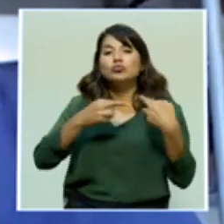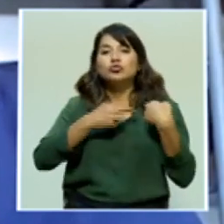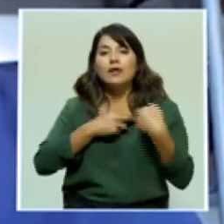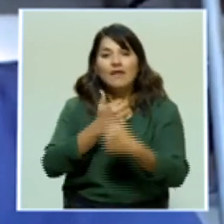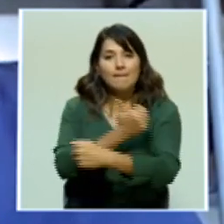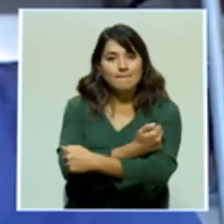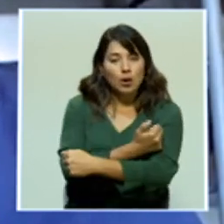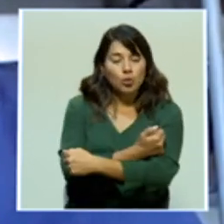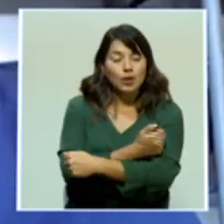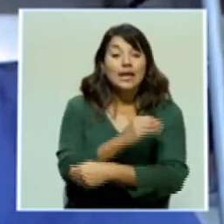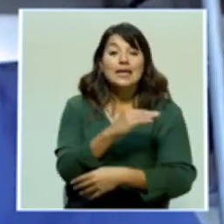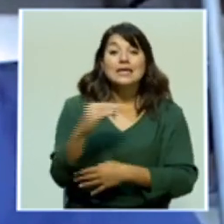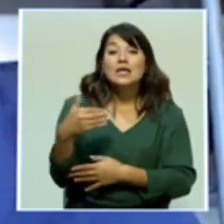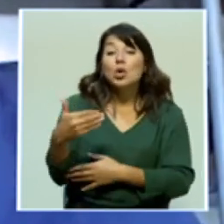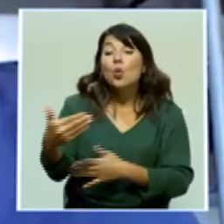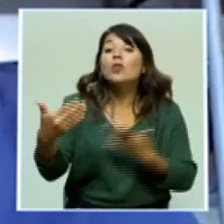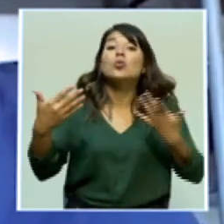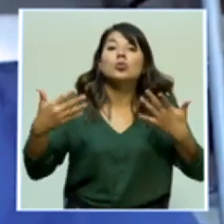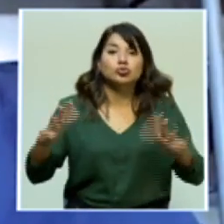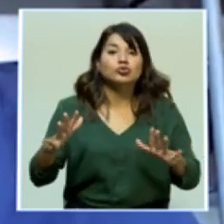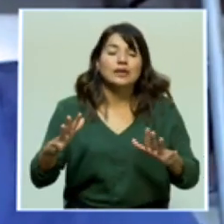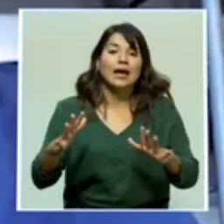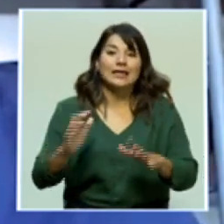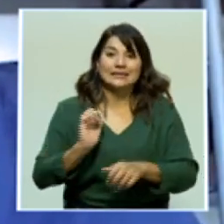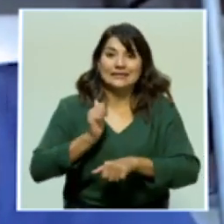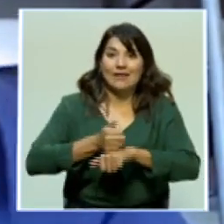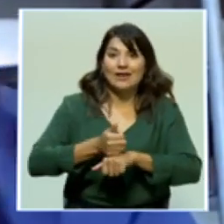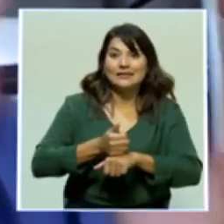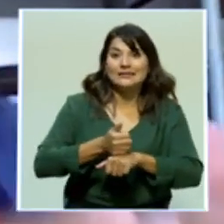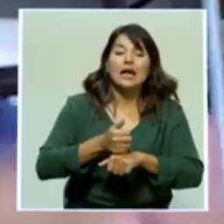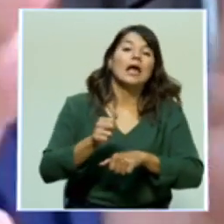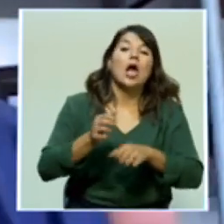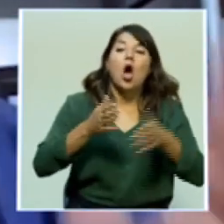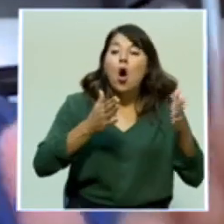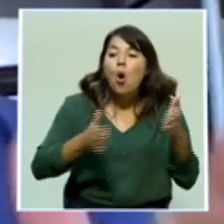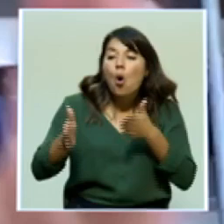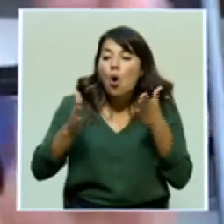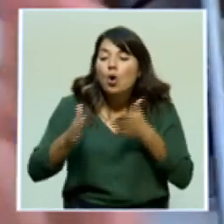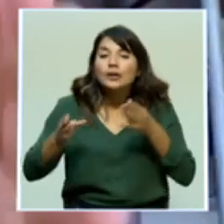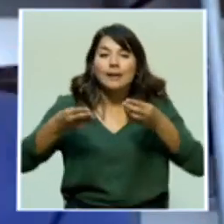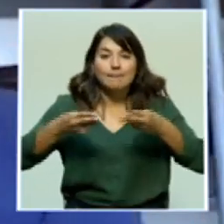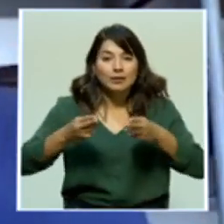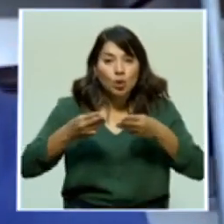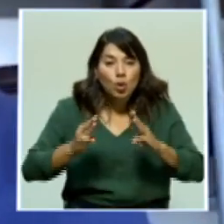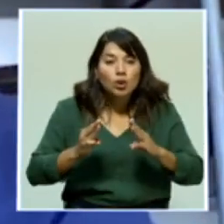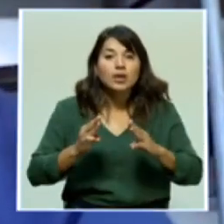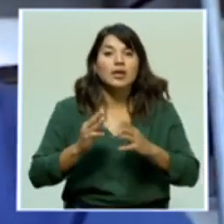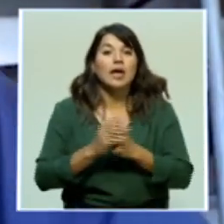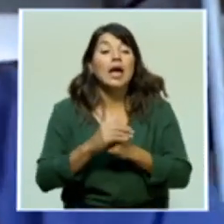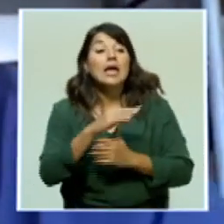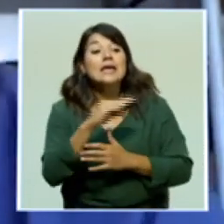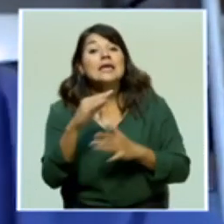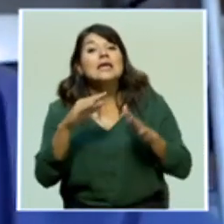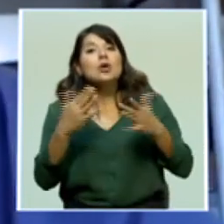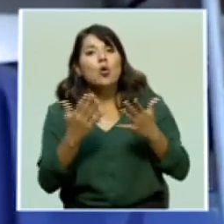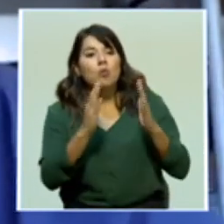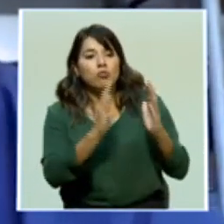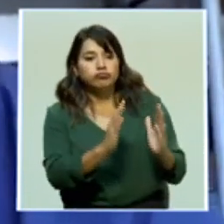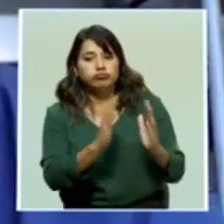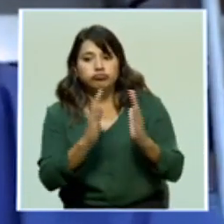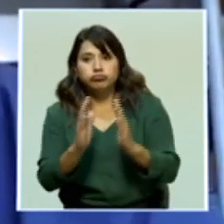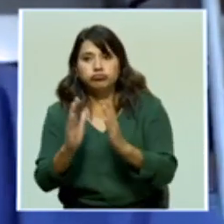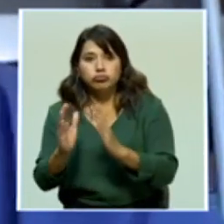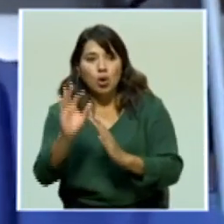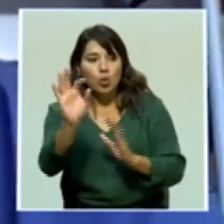Y una vez que se haya definido cuál va a ser este mecanismo y cómo se va a ir vacunando, probablemente por fases a lo largo del año,